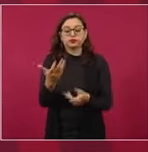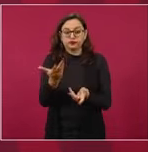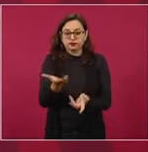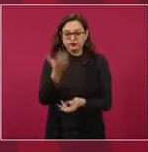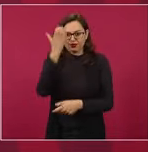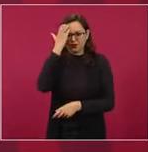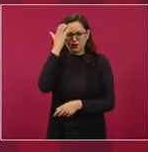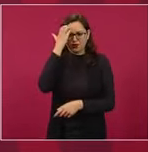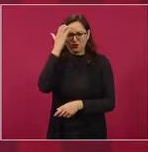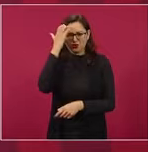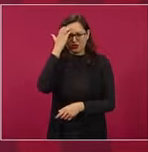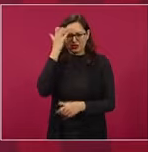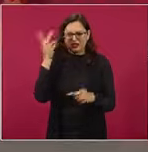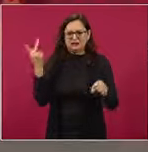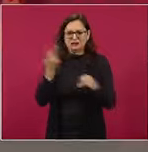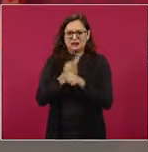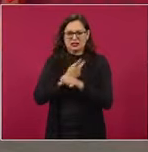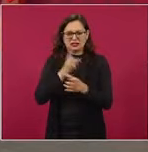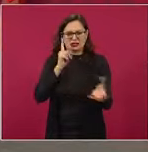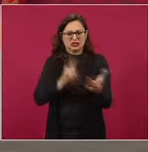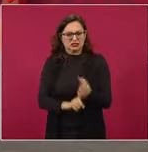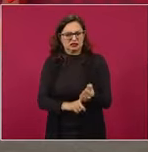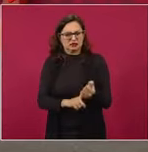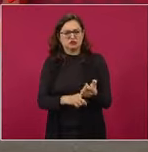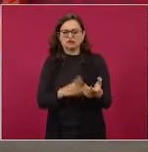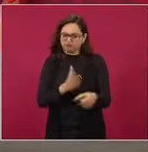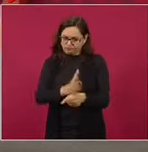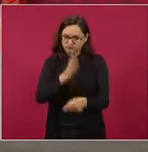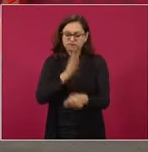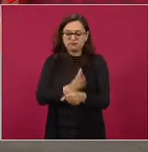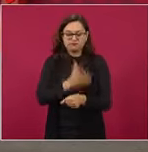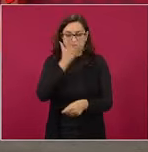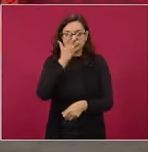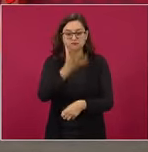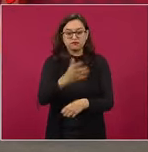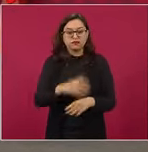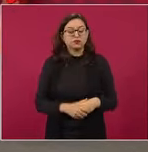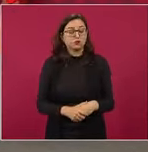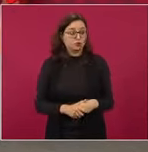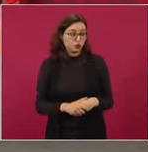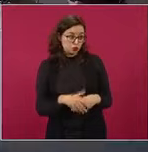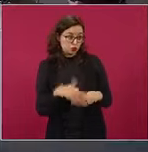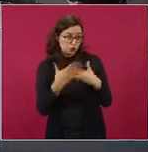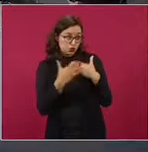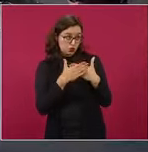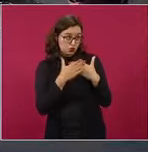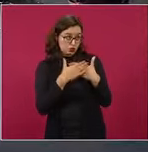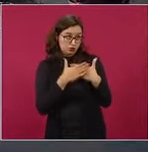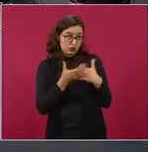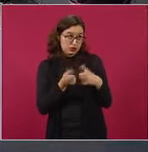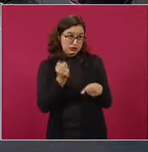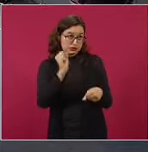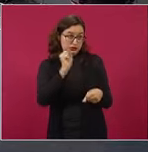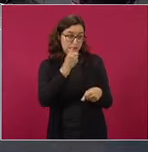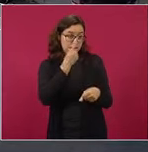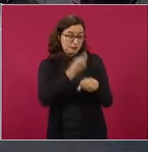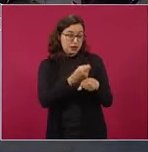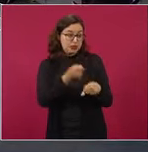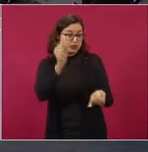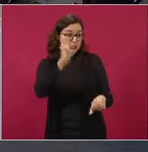conocer lo sucedido y castigar a los responsables. Para la primera semana de marzo se está